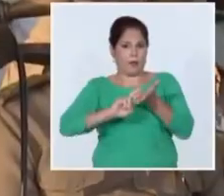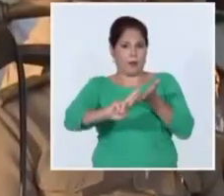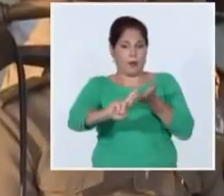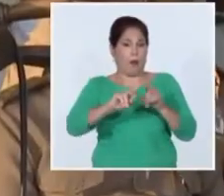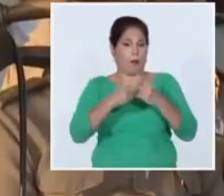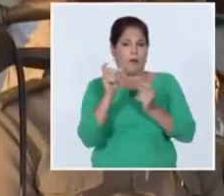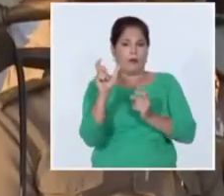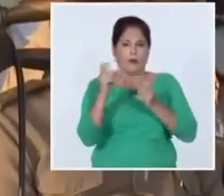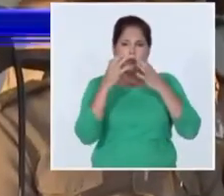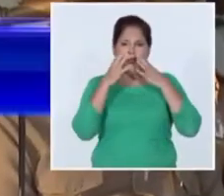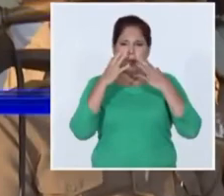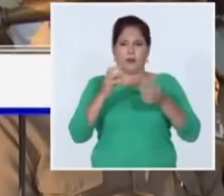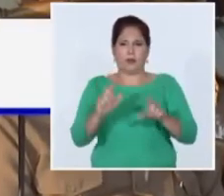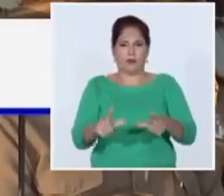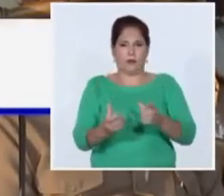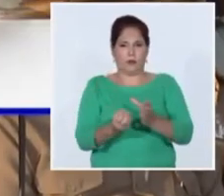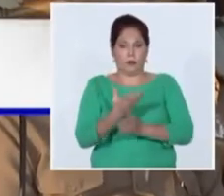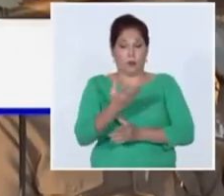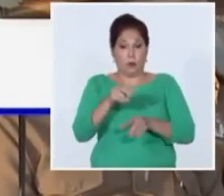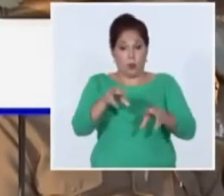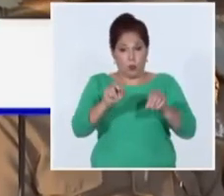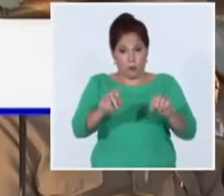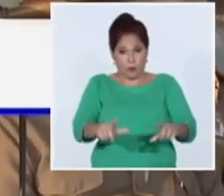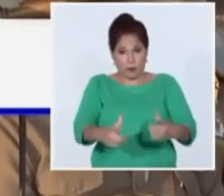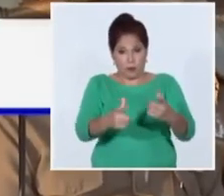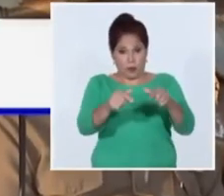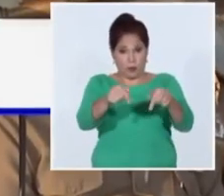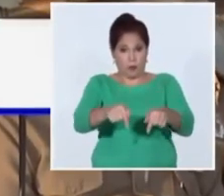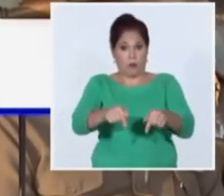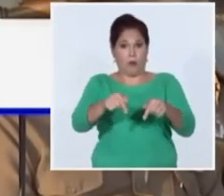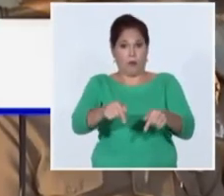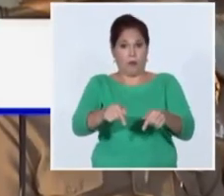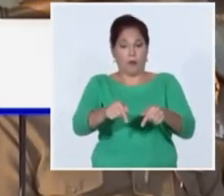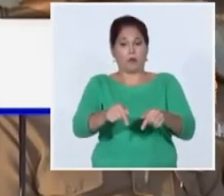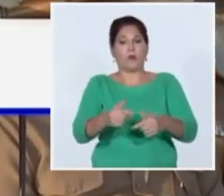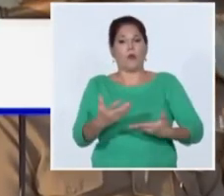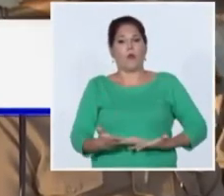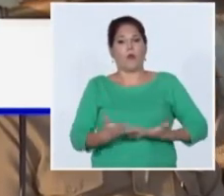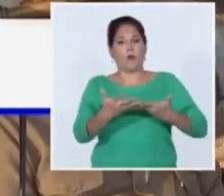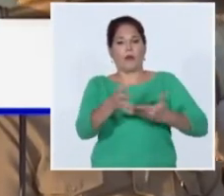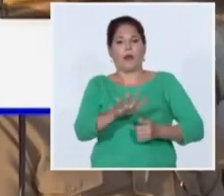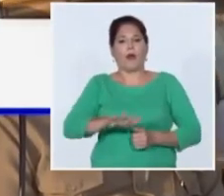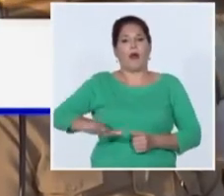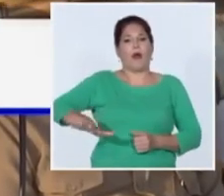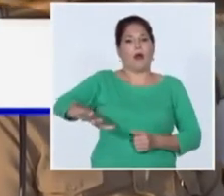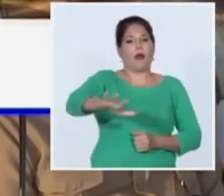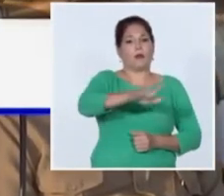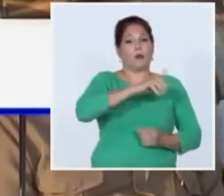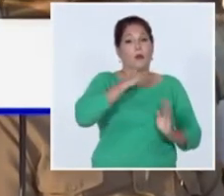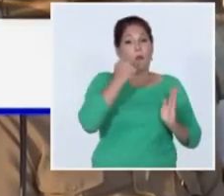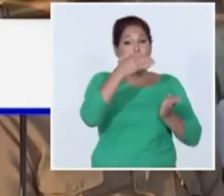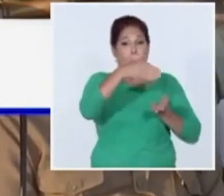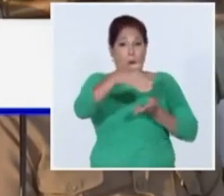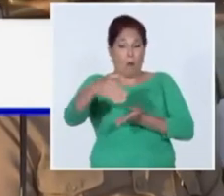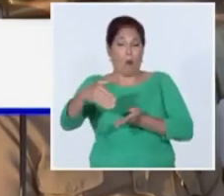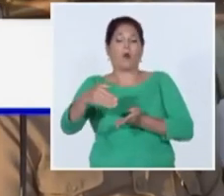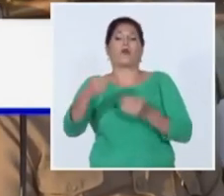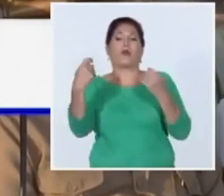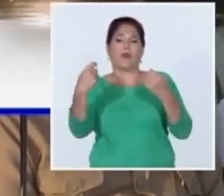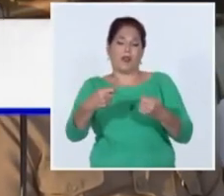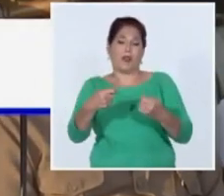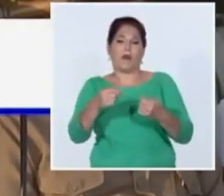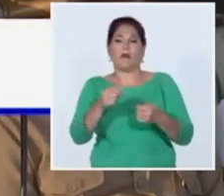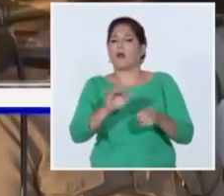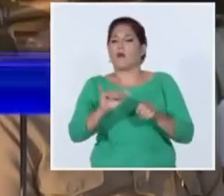en este nuevo aniversario llega el homenaje a todos los caídos en el cumplimiento del deber